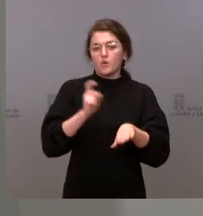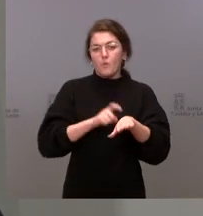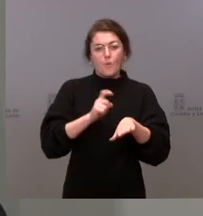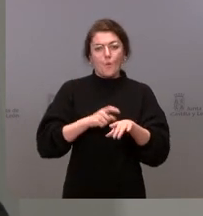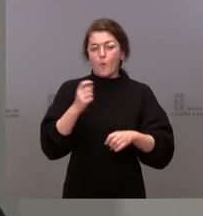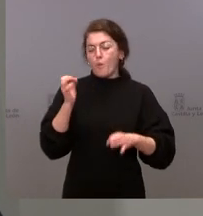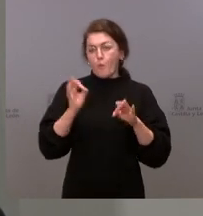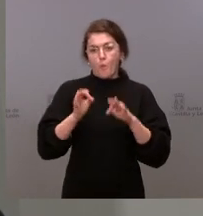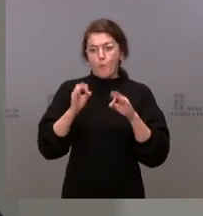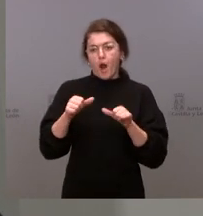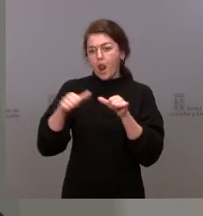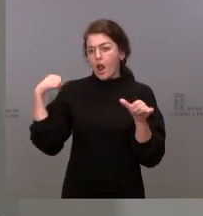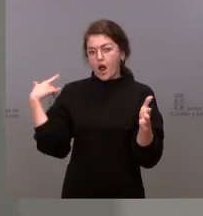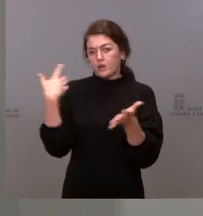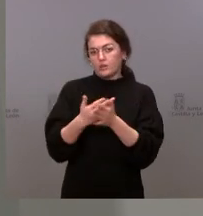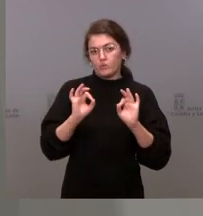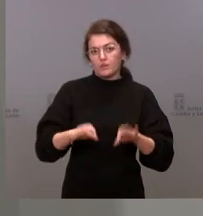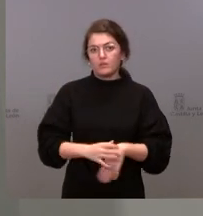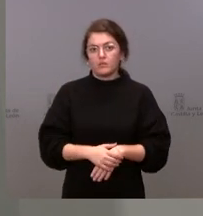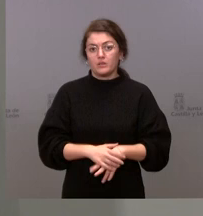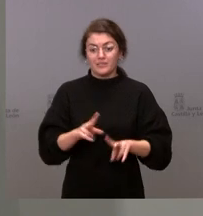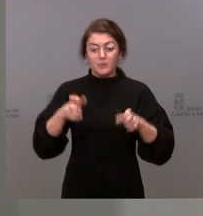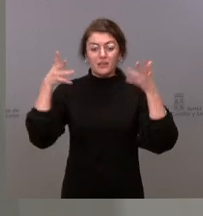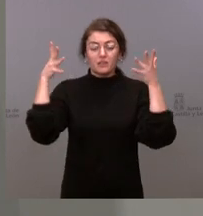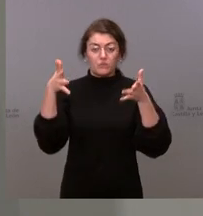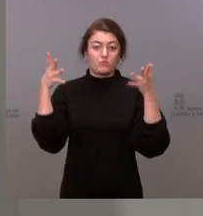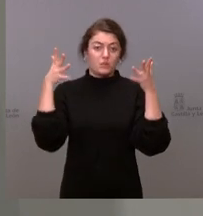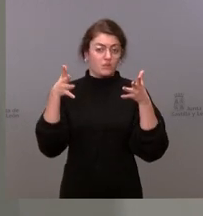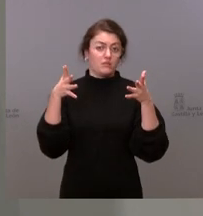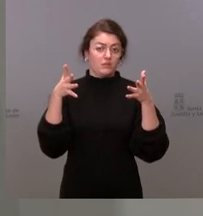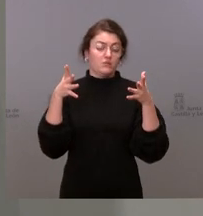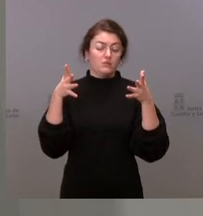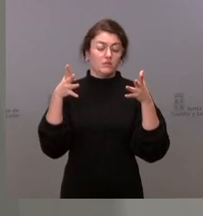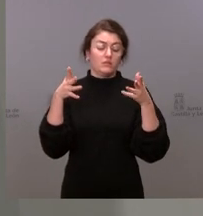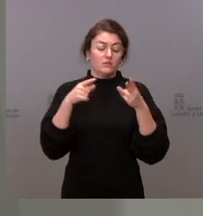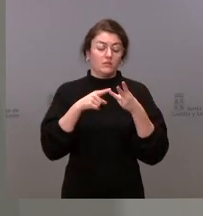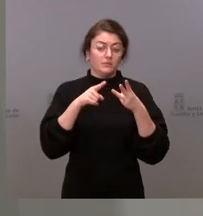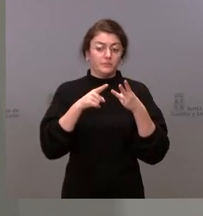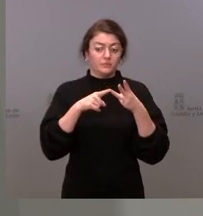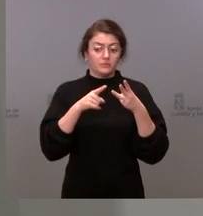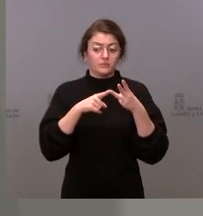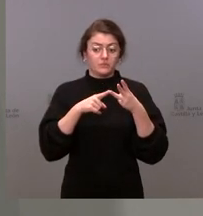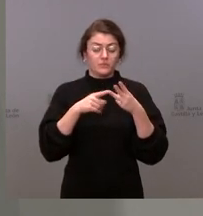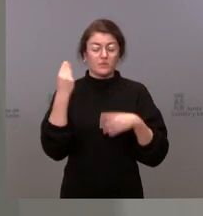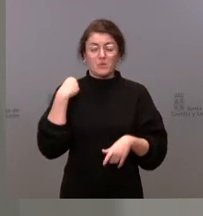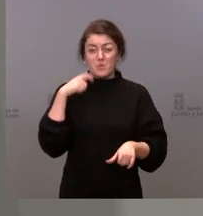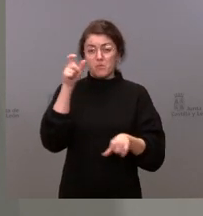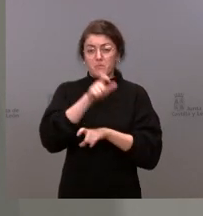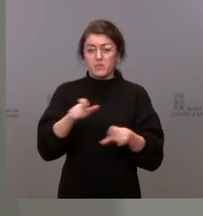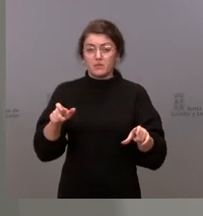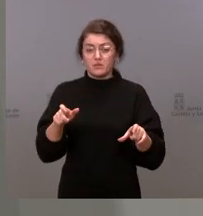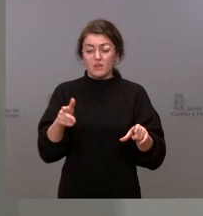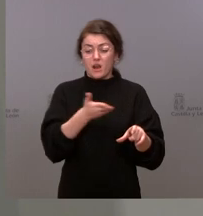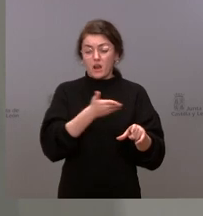anterioridad. Y sobre las recomendaciones o no a los ciudadanos, a los